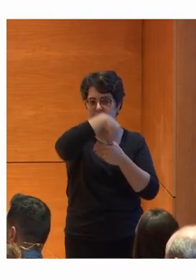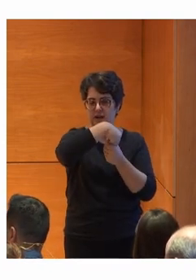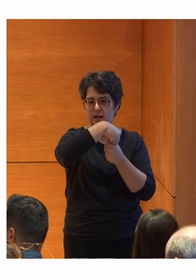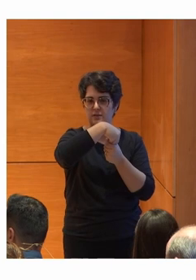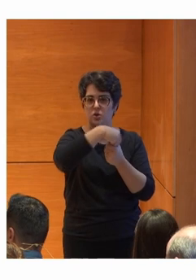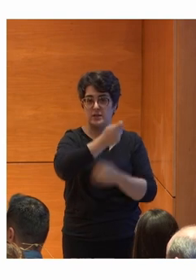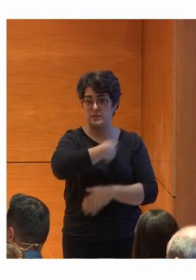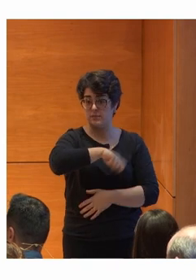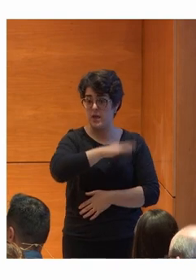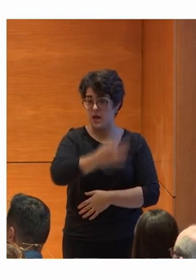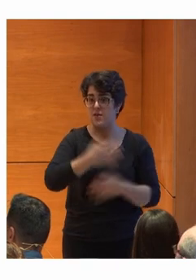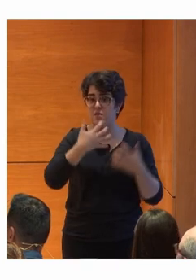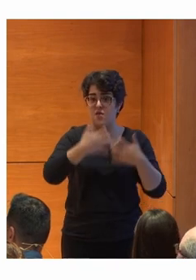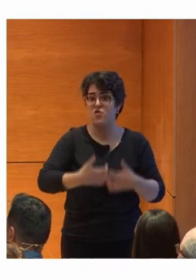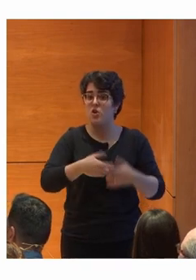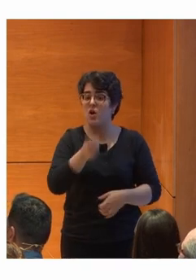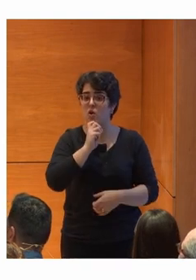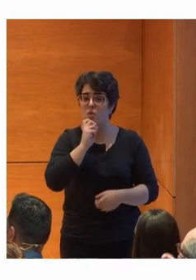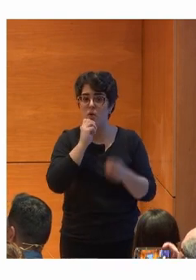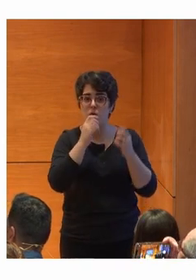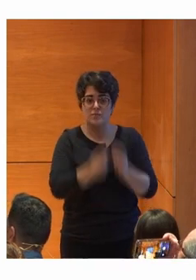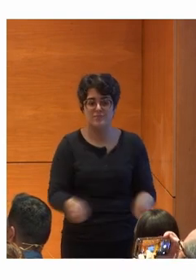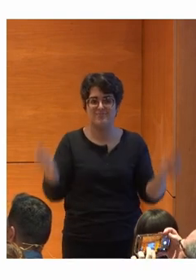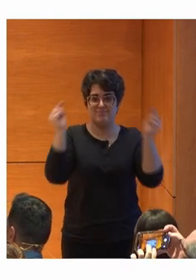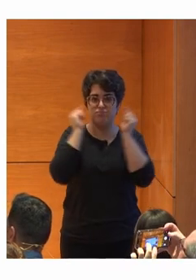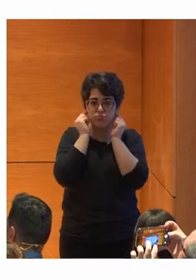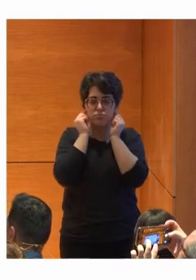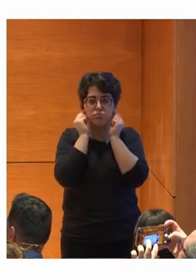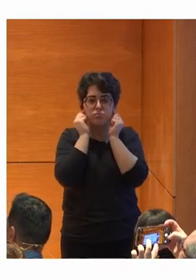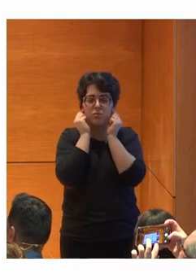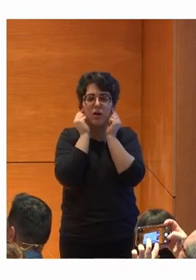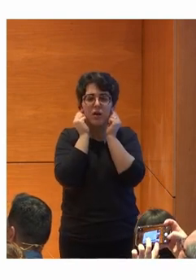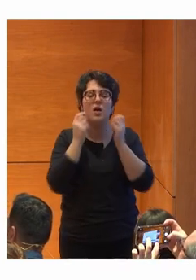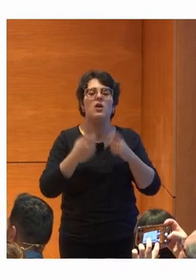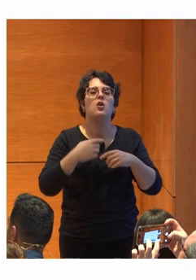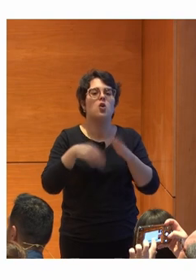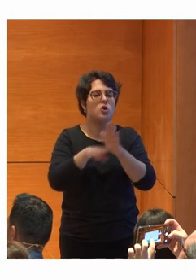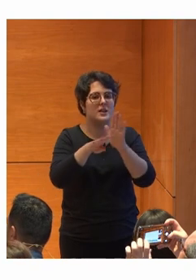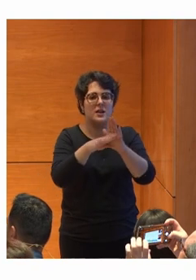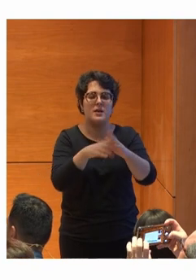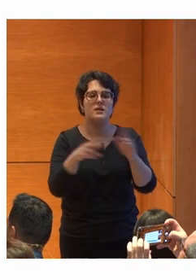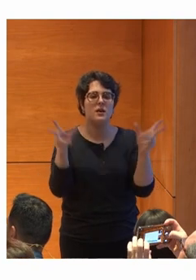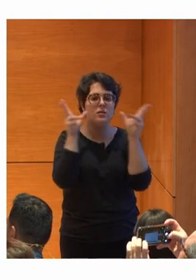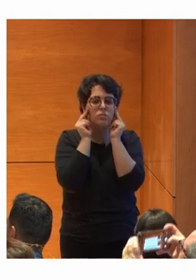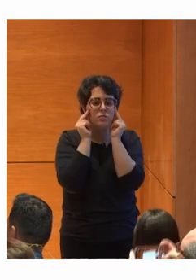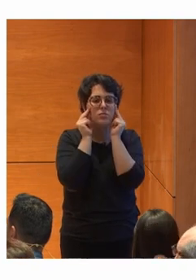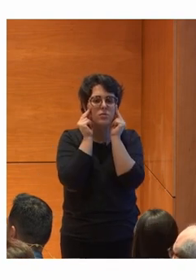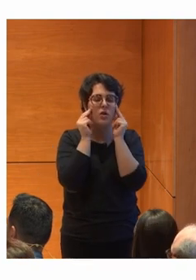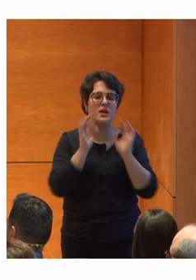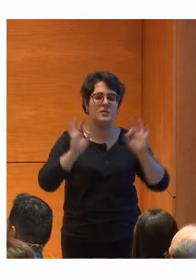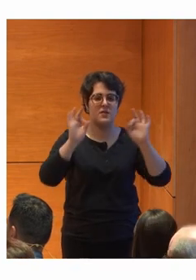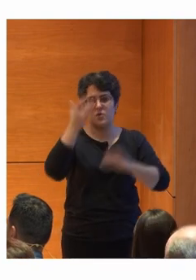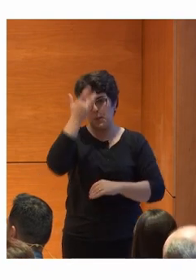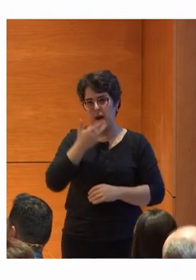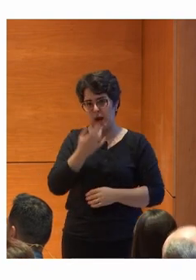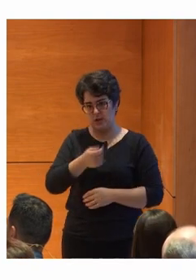España y funciona conectada a unos auriculares que cuentan con una cancelación activa de ruido, en este caso los Galaxy Buds 2 Pro, que